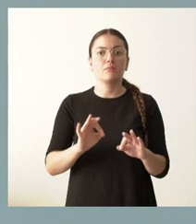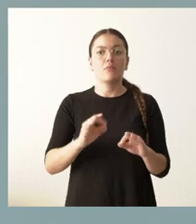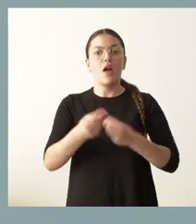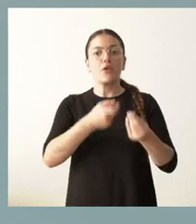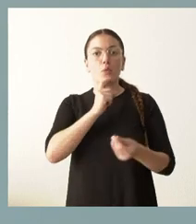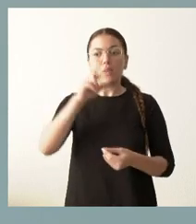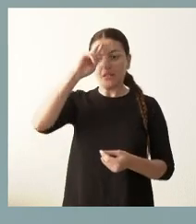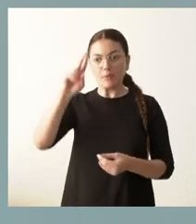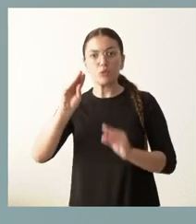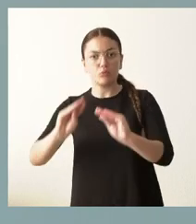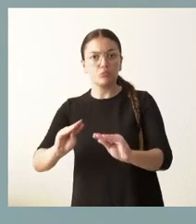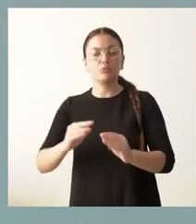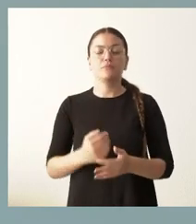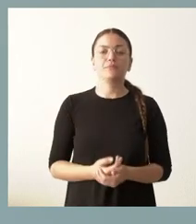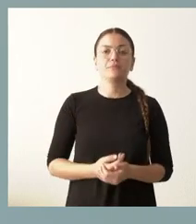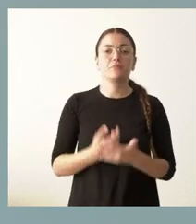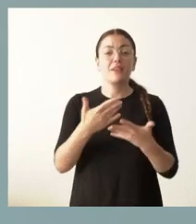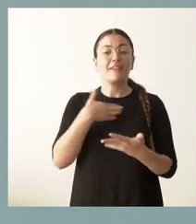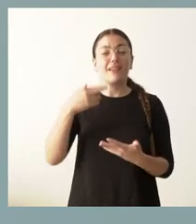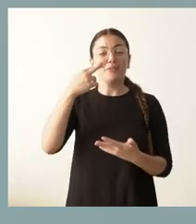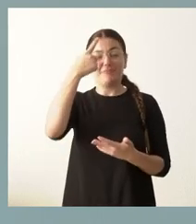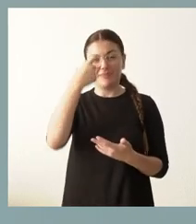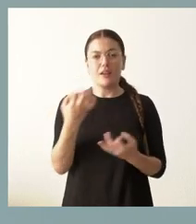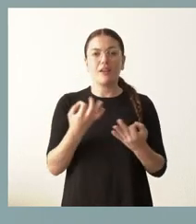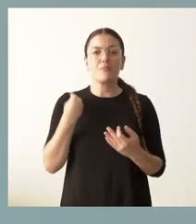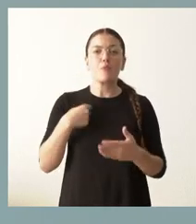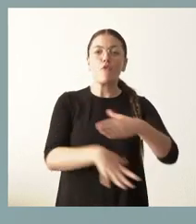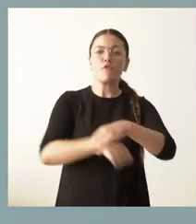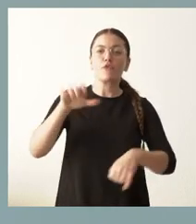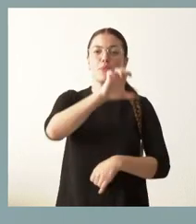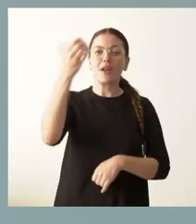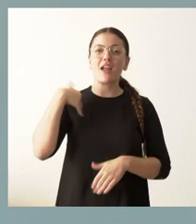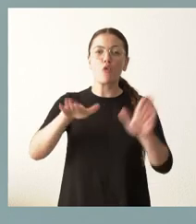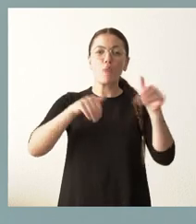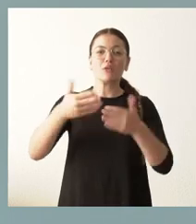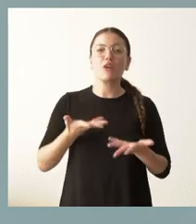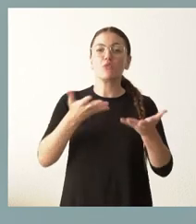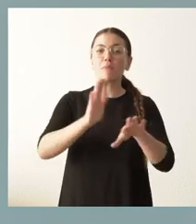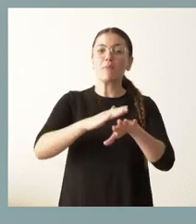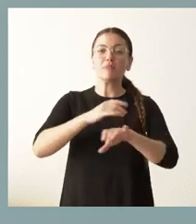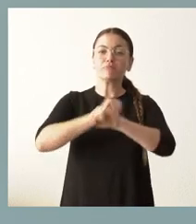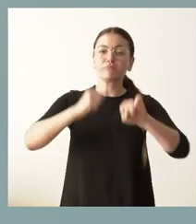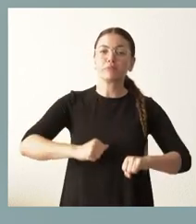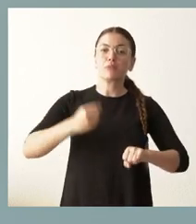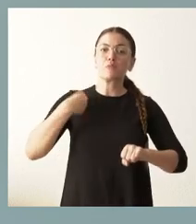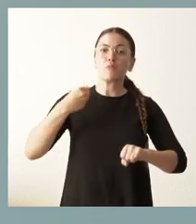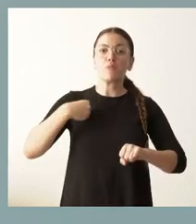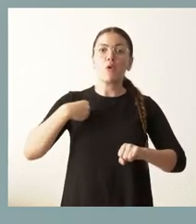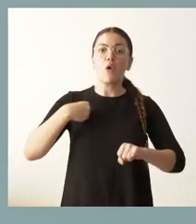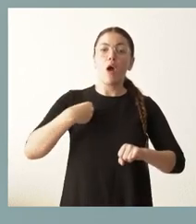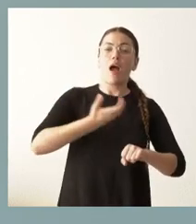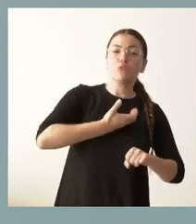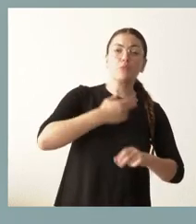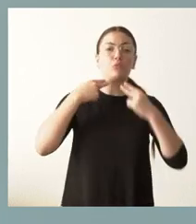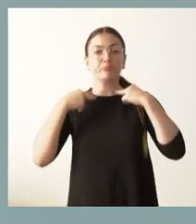a su actividad. Quiero recordar que con fondos europeos hemos hecho ya una convocatoria de ayudas para fortalecer los medios de las corporaciones locales, creo